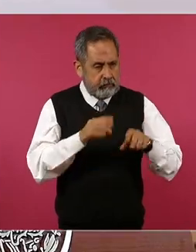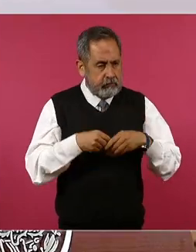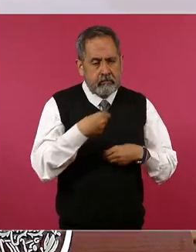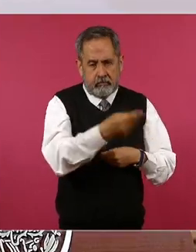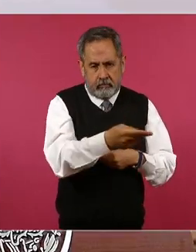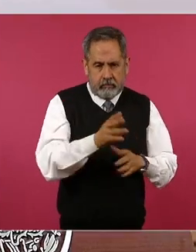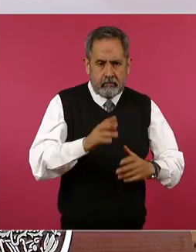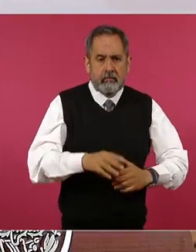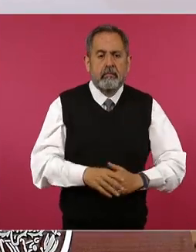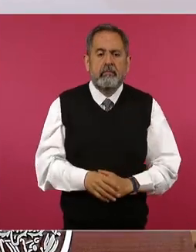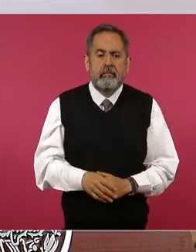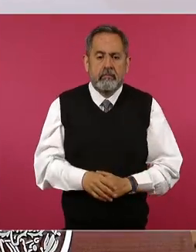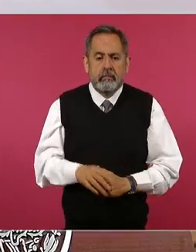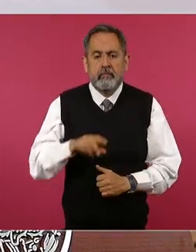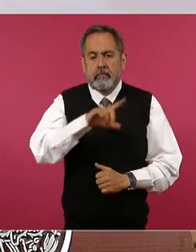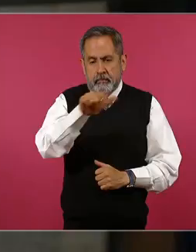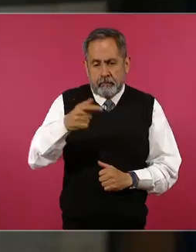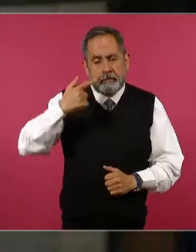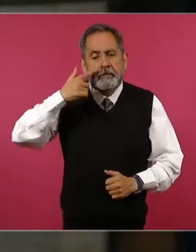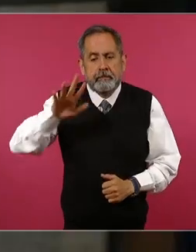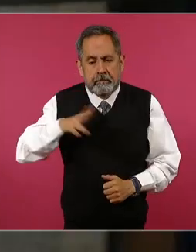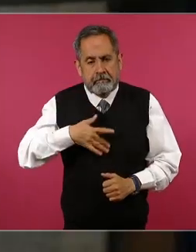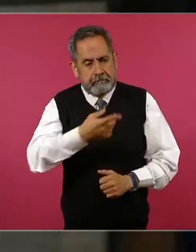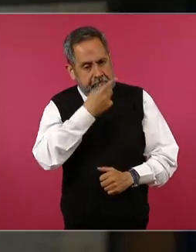ya después vemos